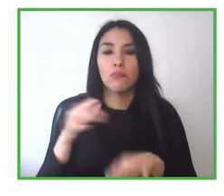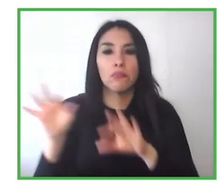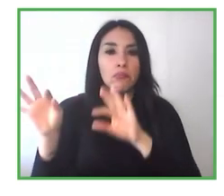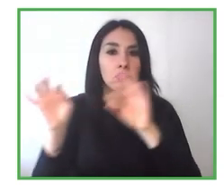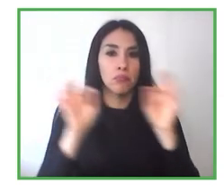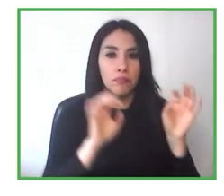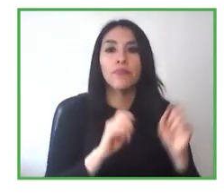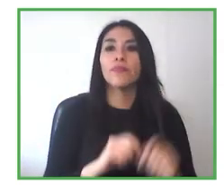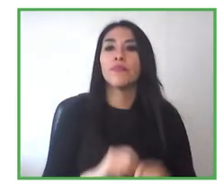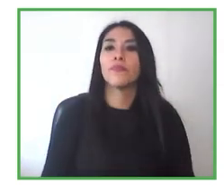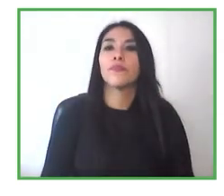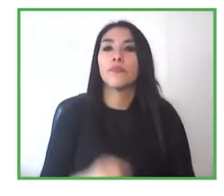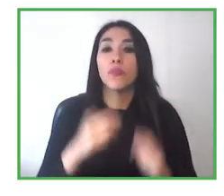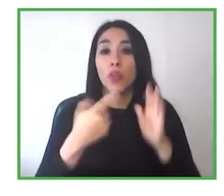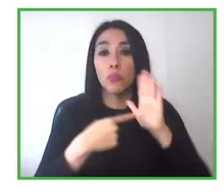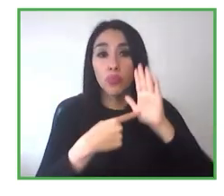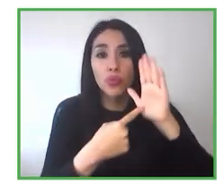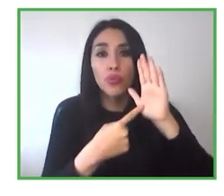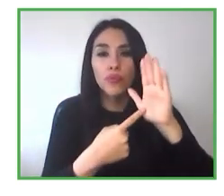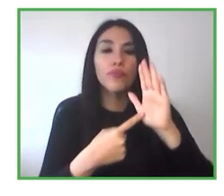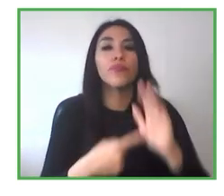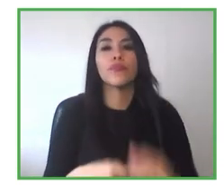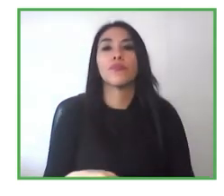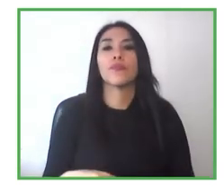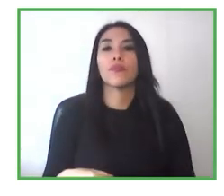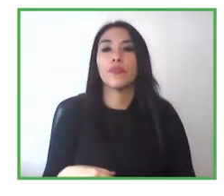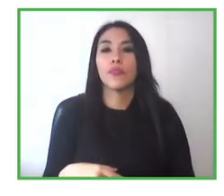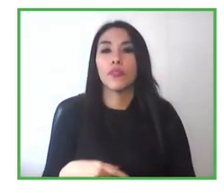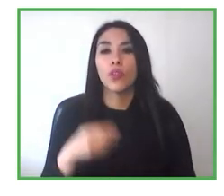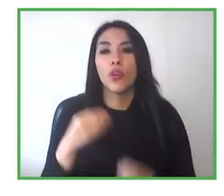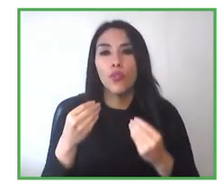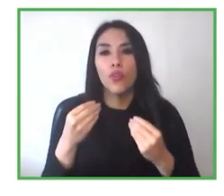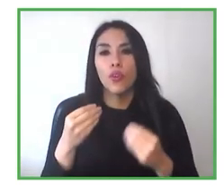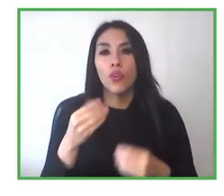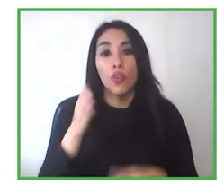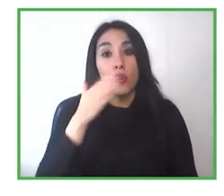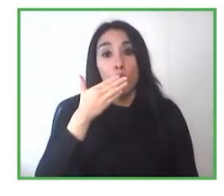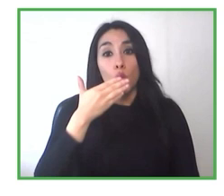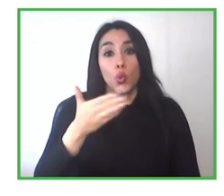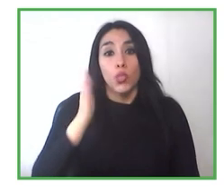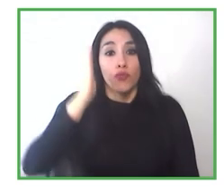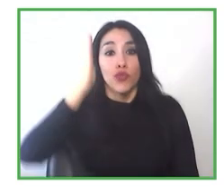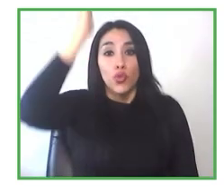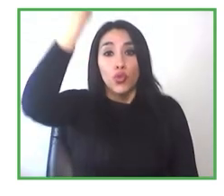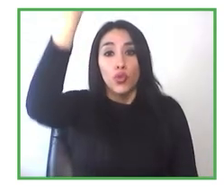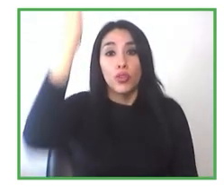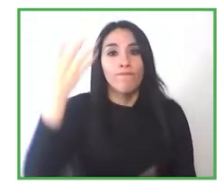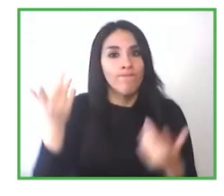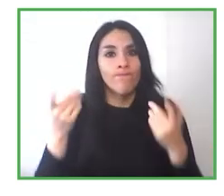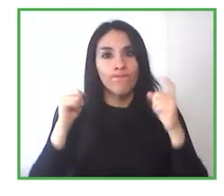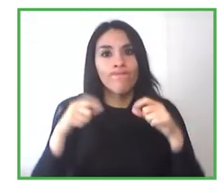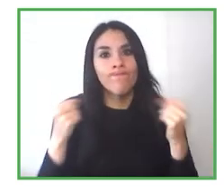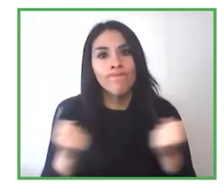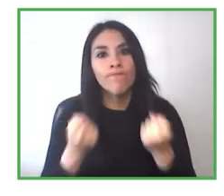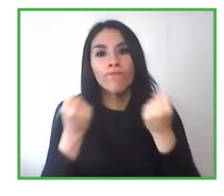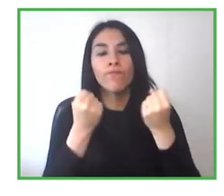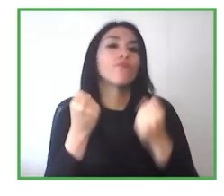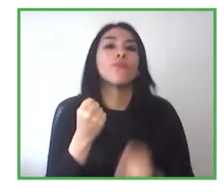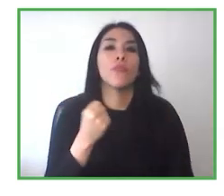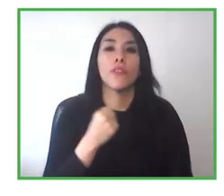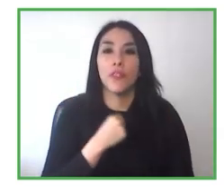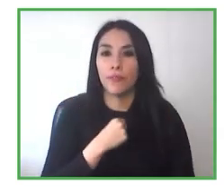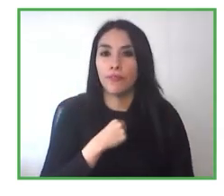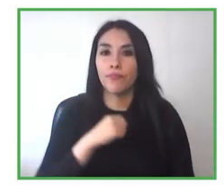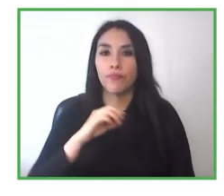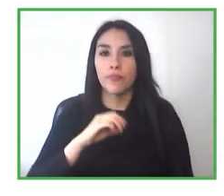la ley, es porque va a ser un tema, que va a seguir evolucionando, entonces también como empresa, yo tengo que prepararme, y el futuro va para